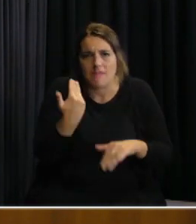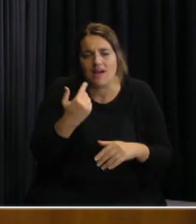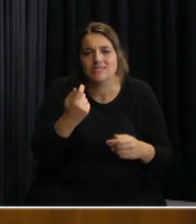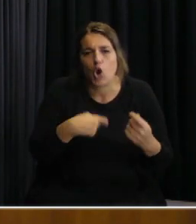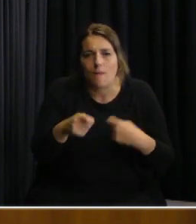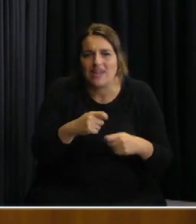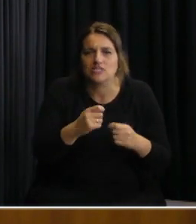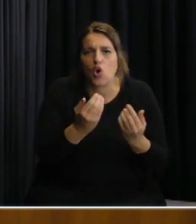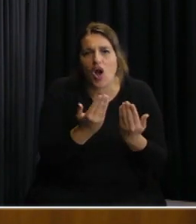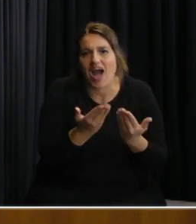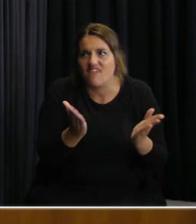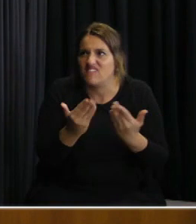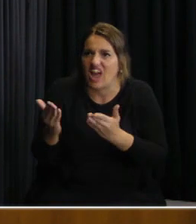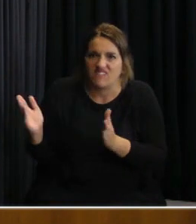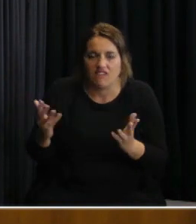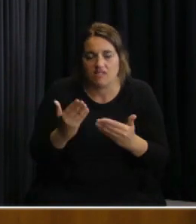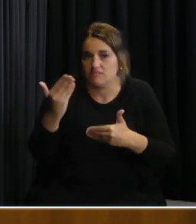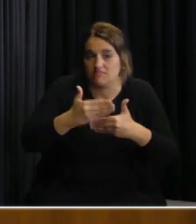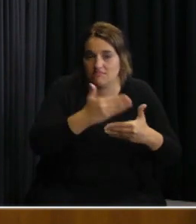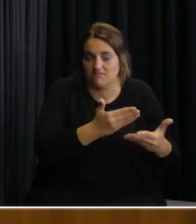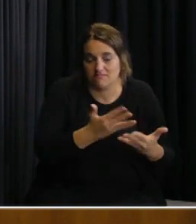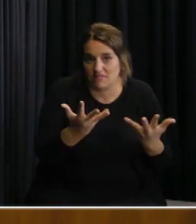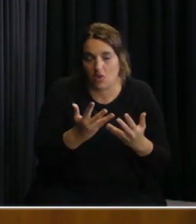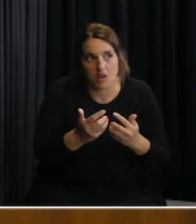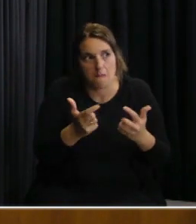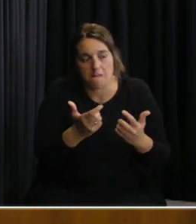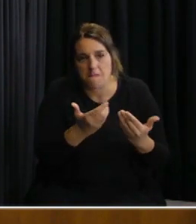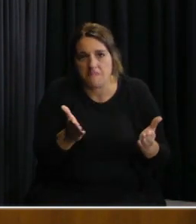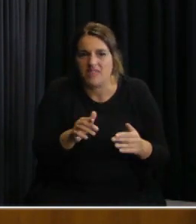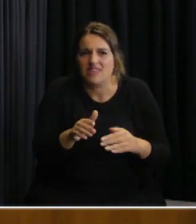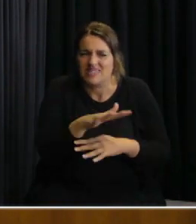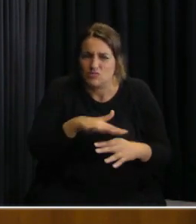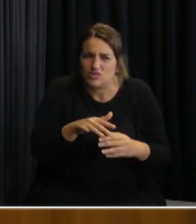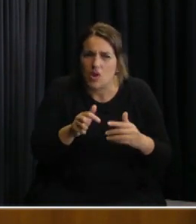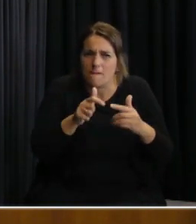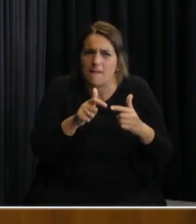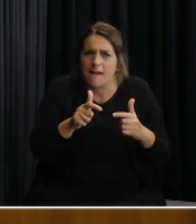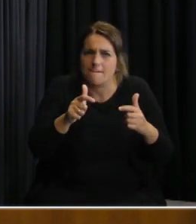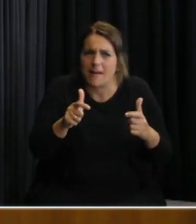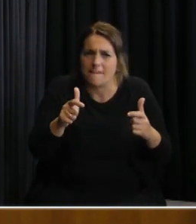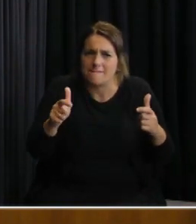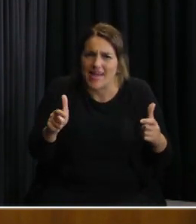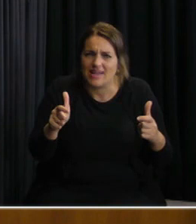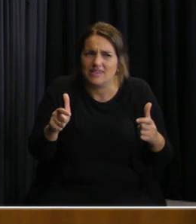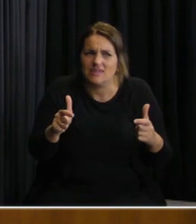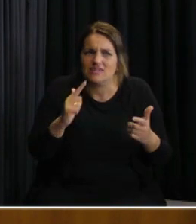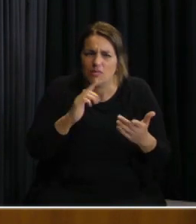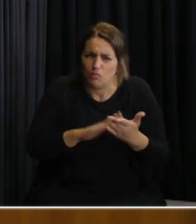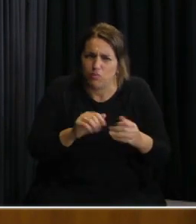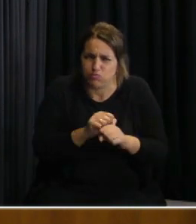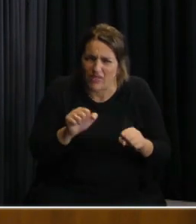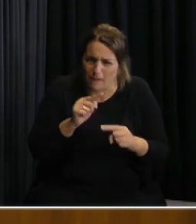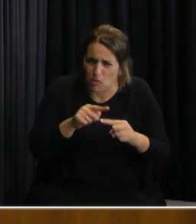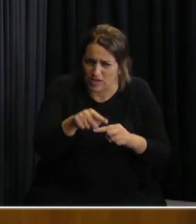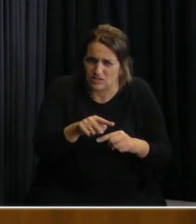a abrir si esta situación que se ha dado de aumentos de casos no se está viendo que tiene que ver justamente con eso